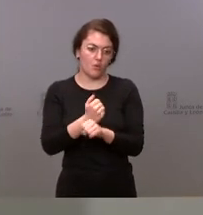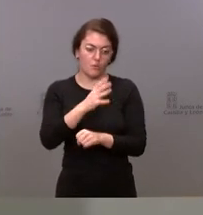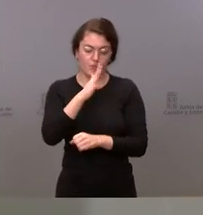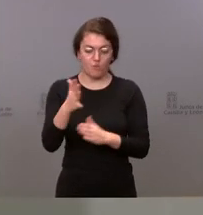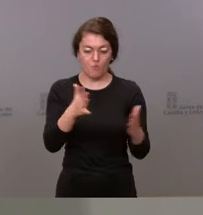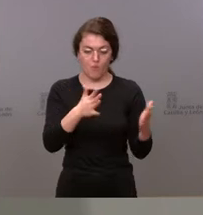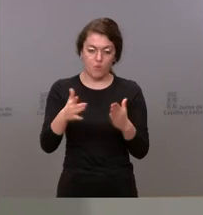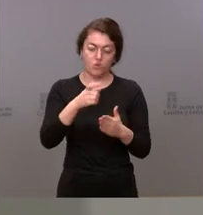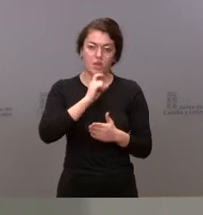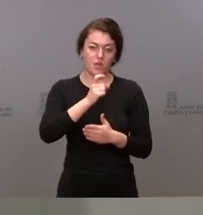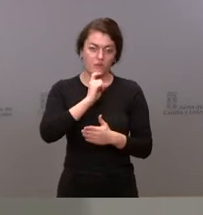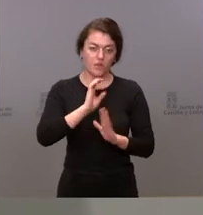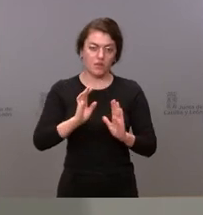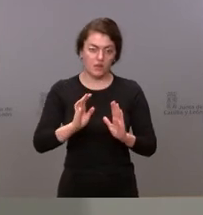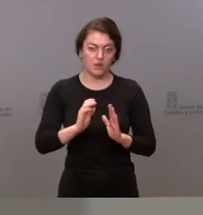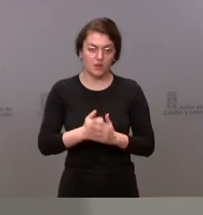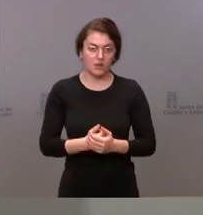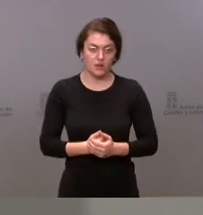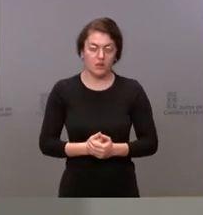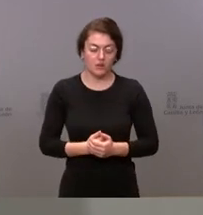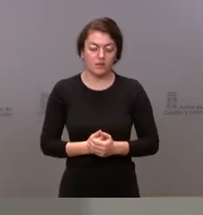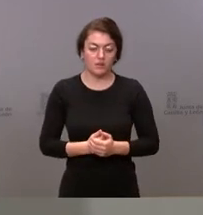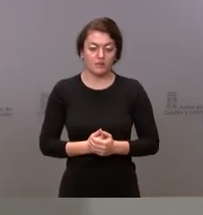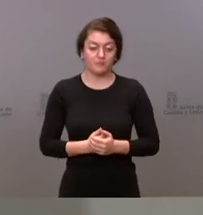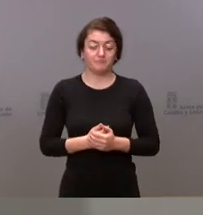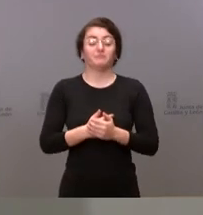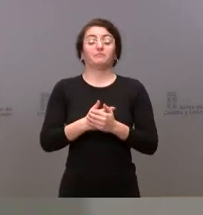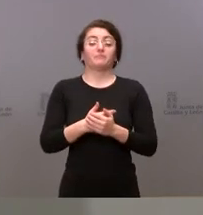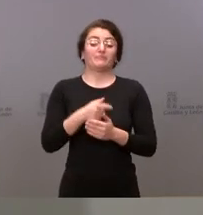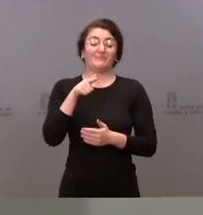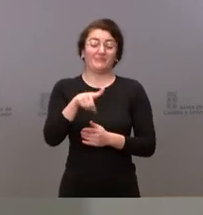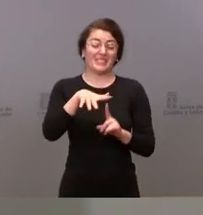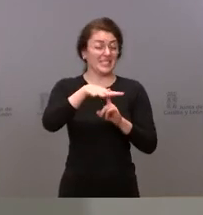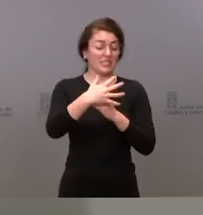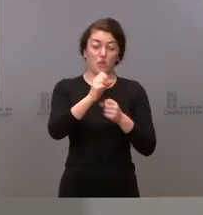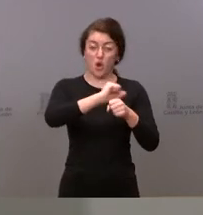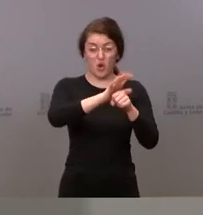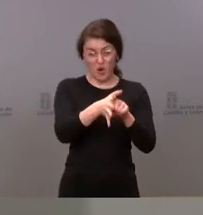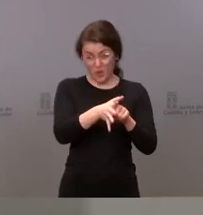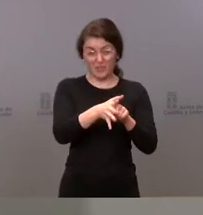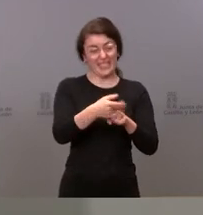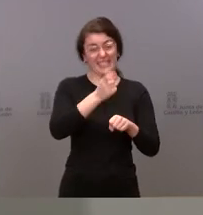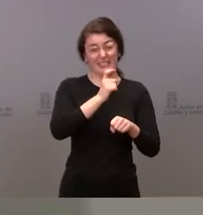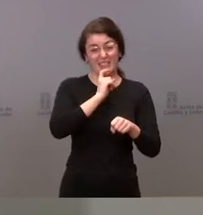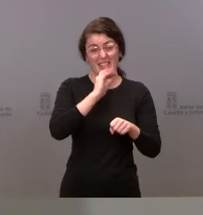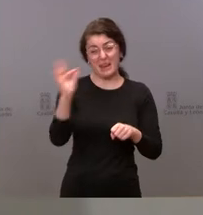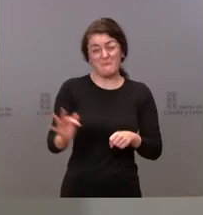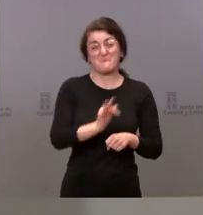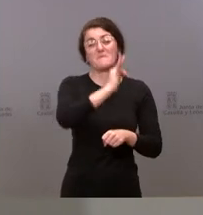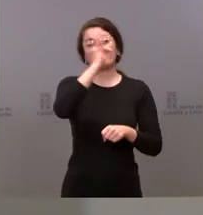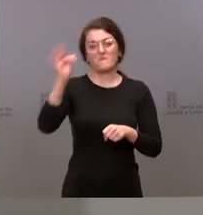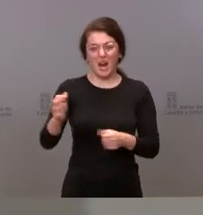difíciles donde a las dificultades ordinarias de la pandemia pues se han unido los retos de la recuperación económica